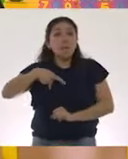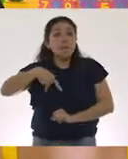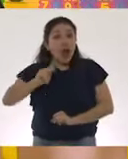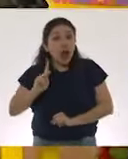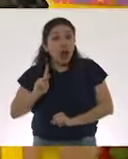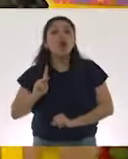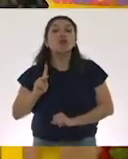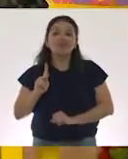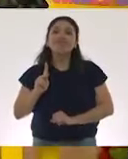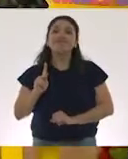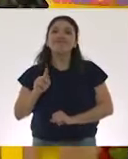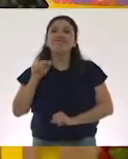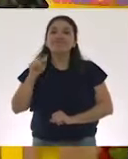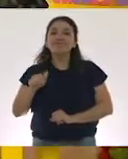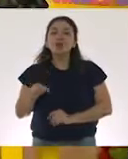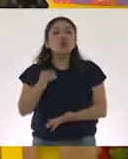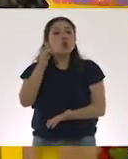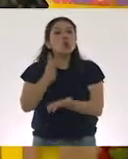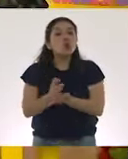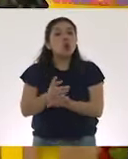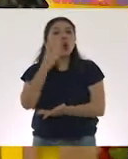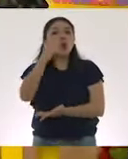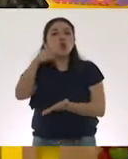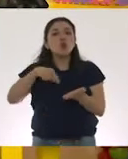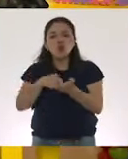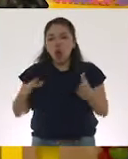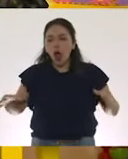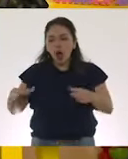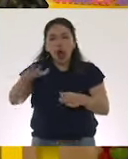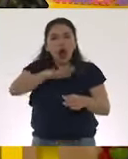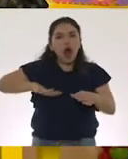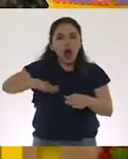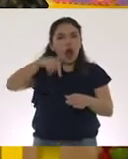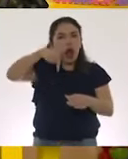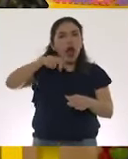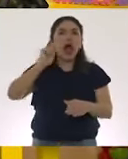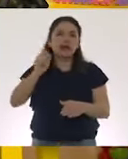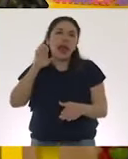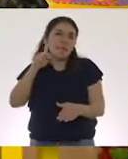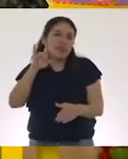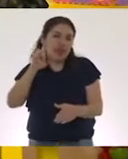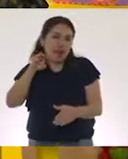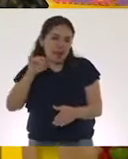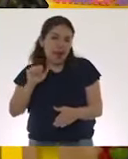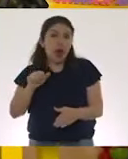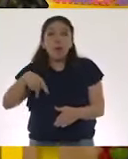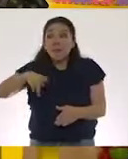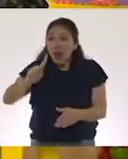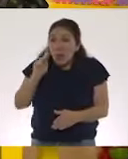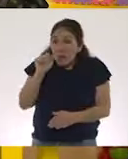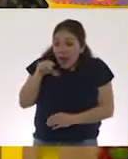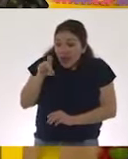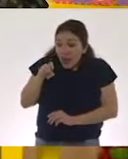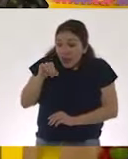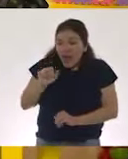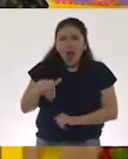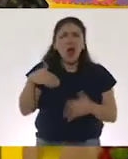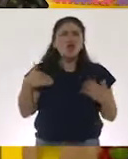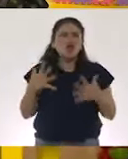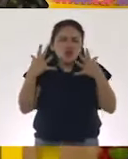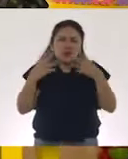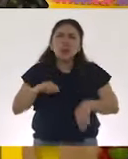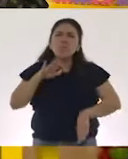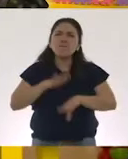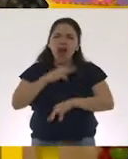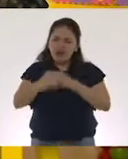justamente está solamente en un territorio y la pandemia es cuando ya abarca más